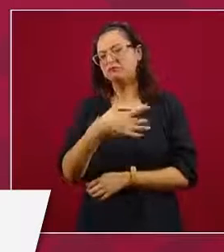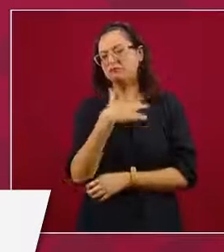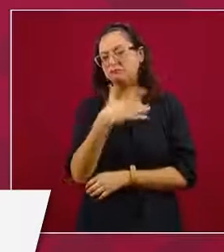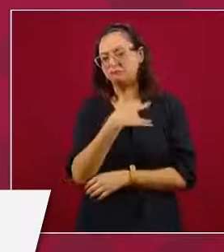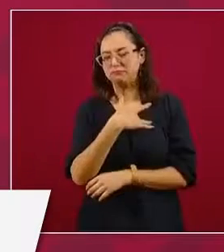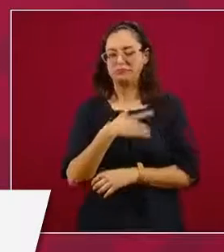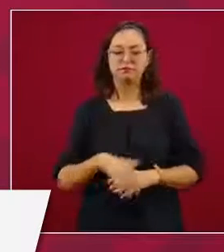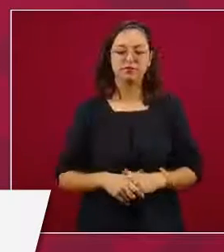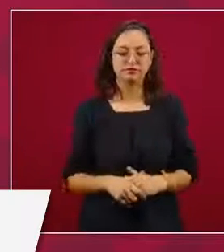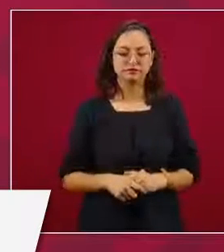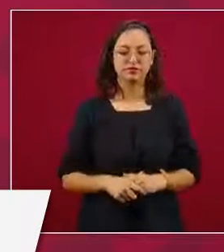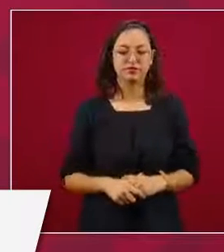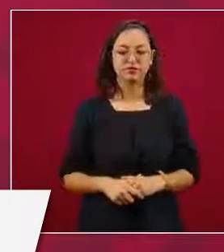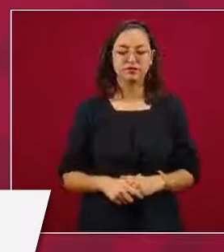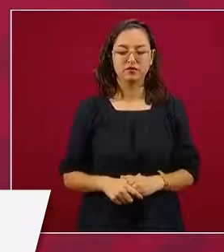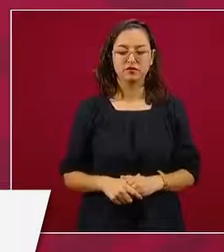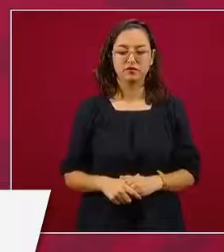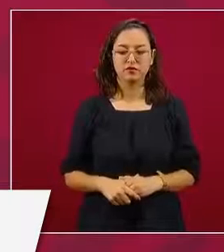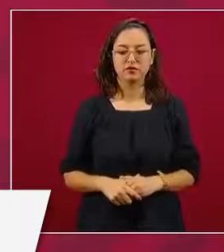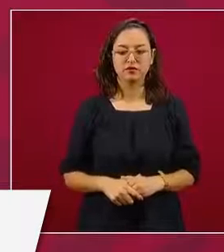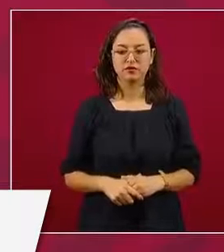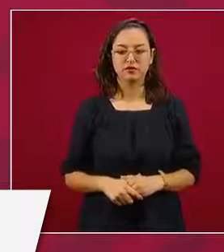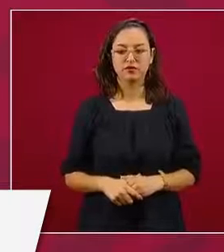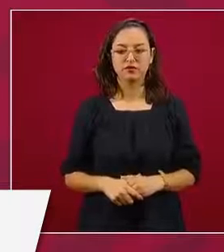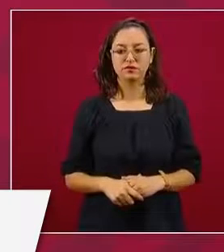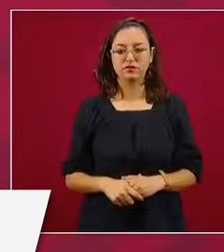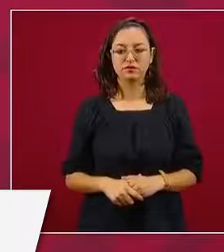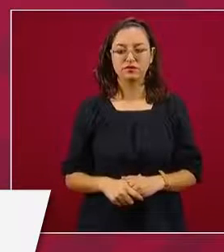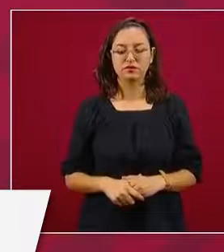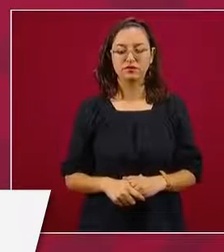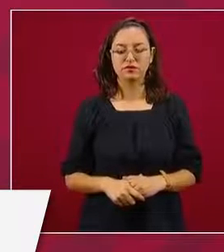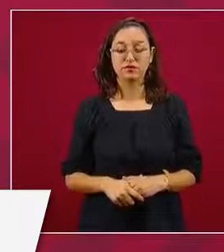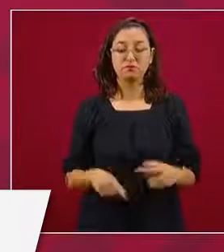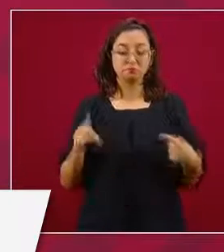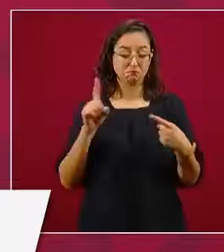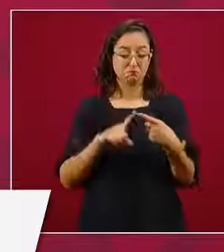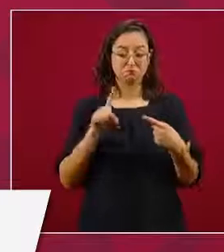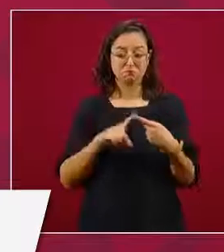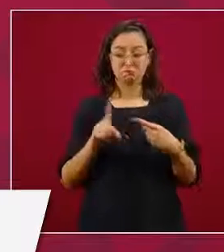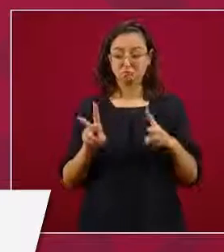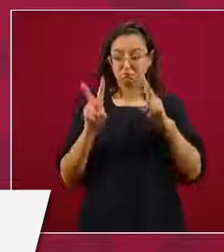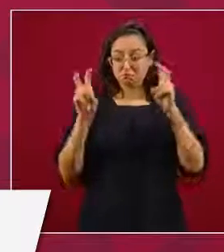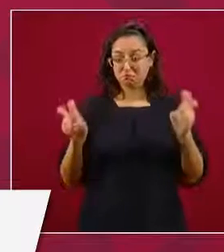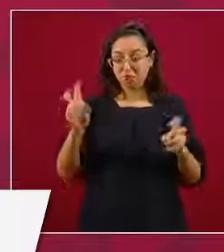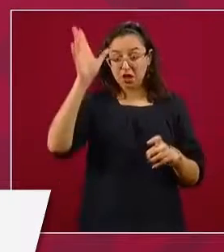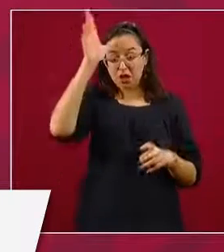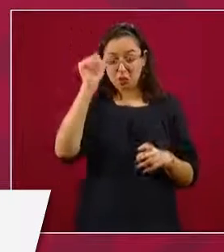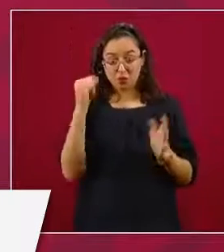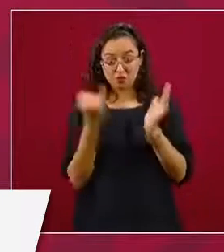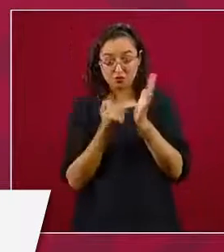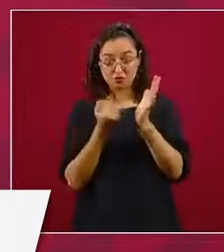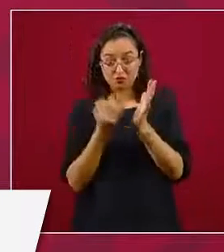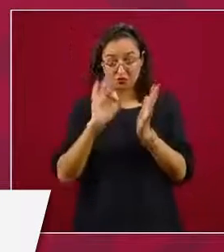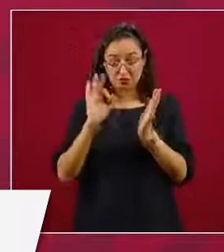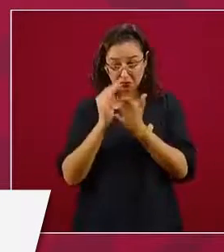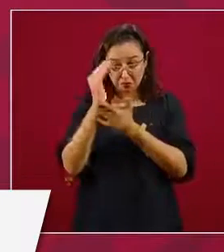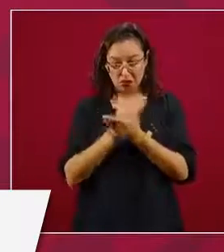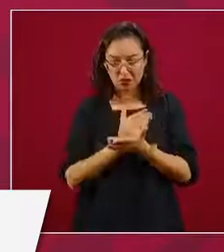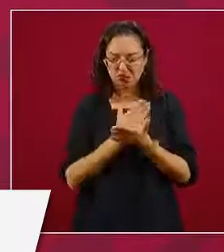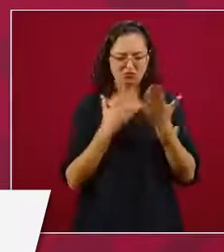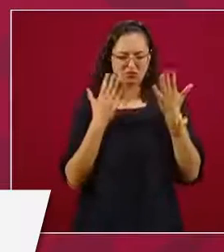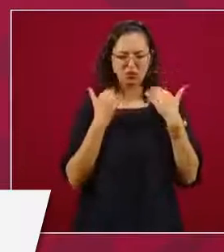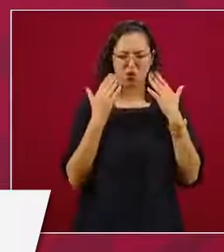ningún acuerdo en ese sentido, por eso